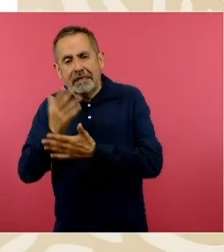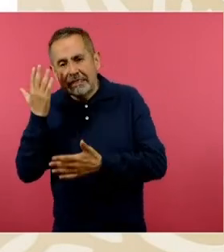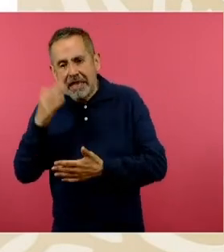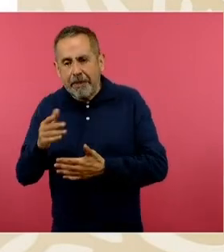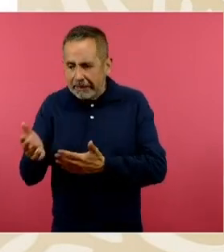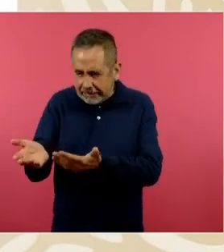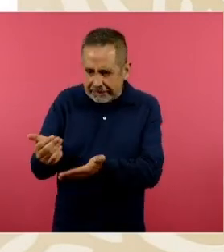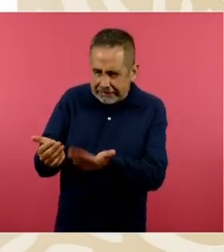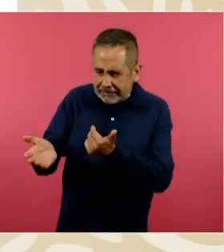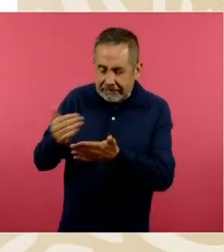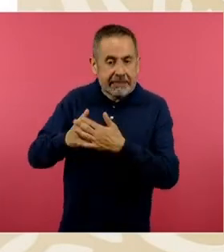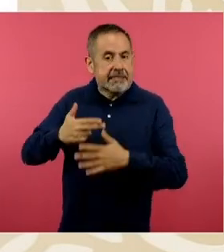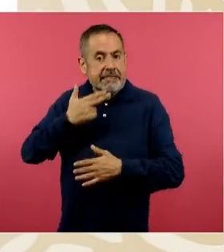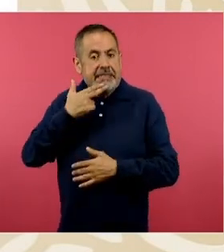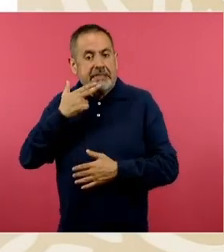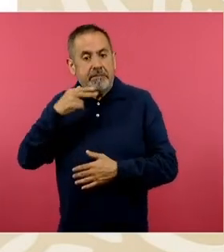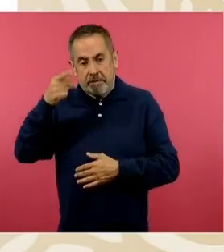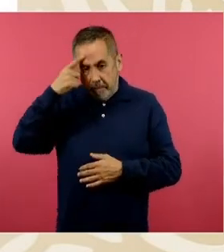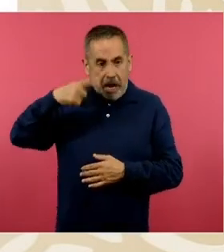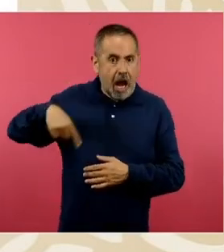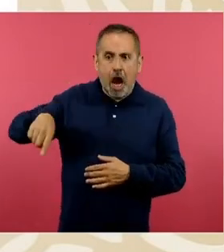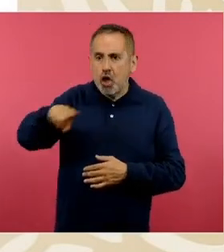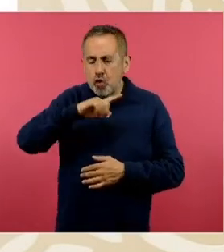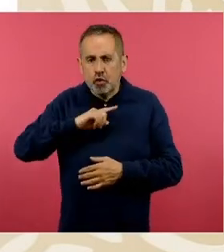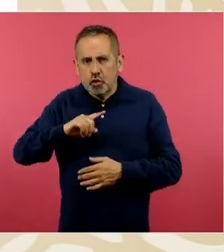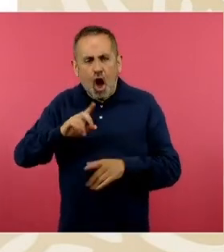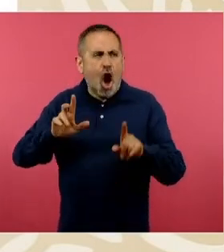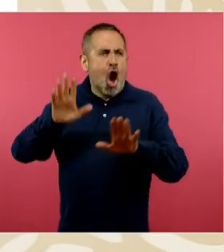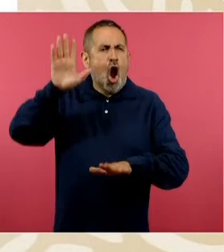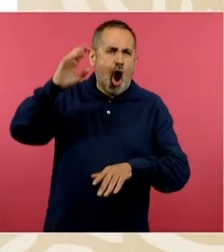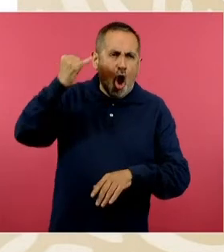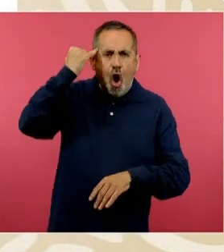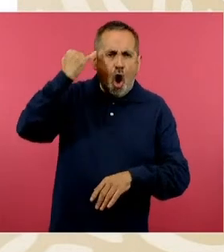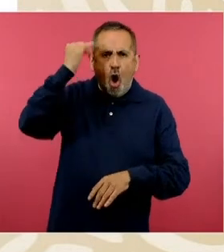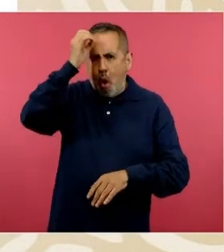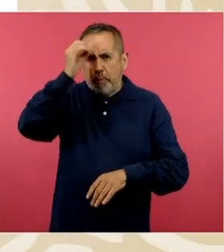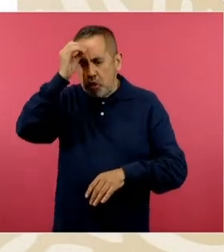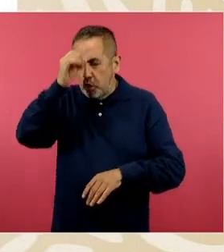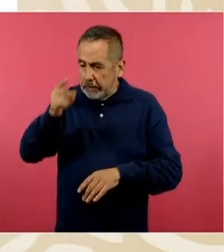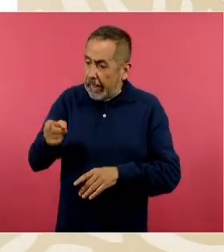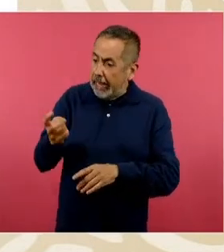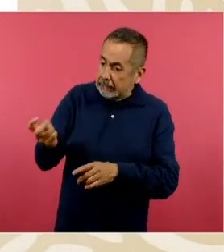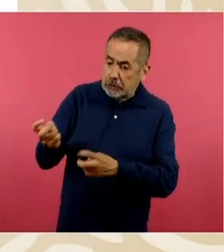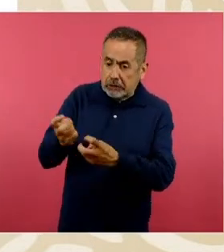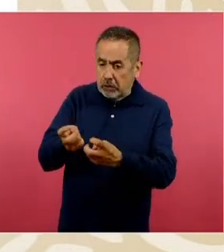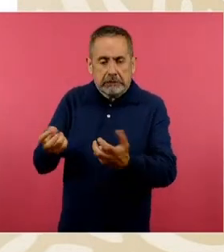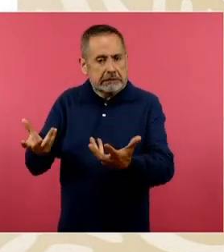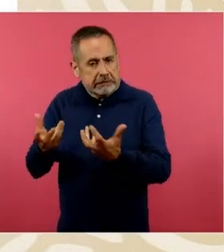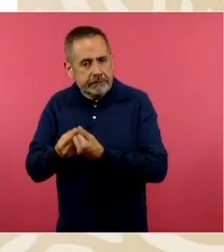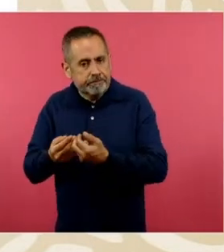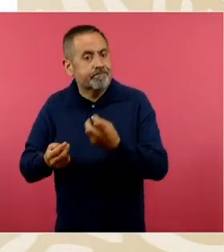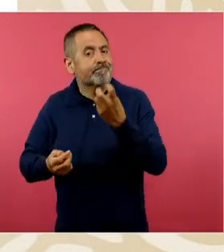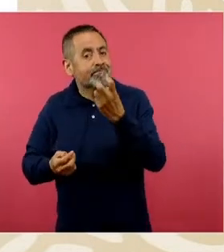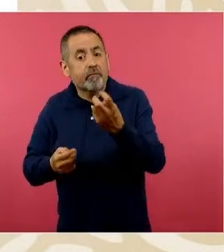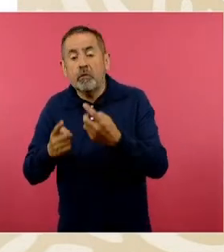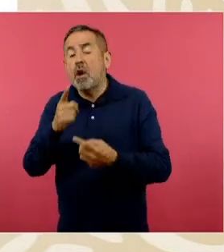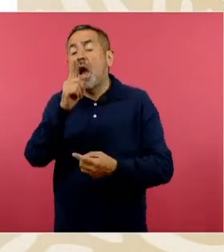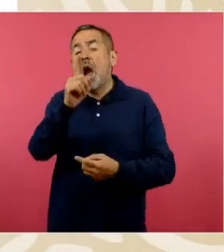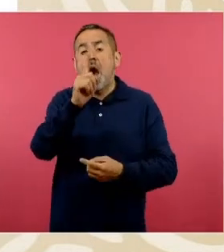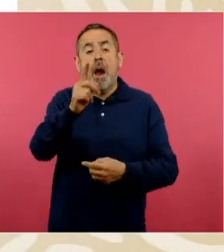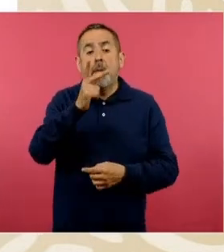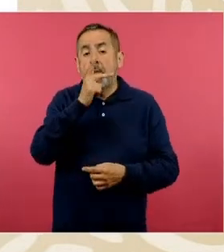y que les va a servir para poder resolver o atacar las problemáticas propuestas. Aquí necesitamos el apoyo de los papás.